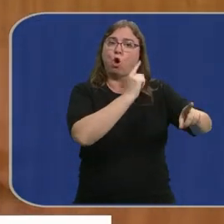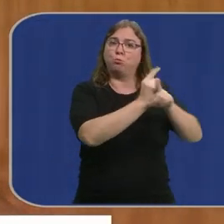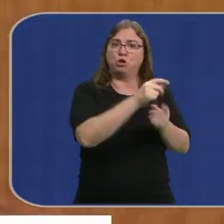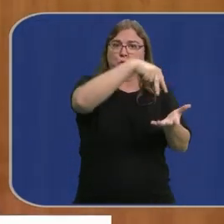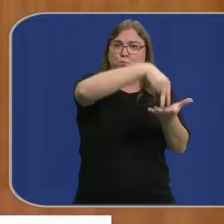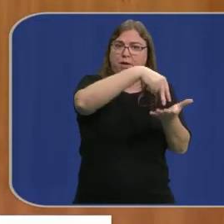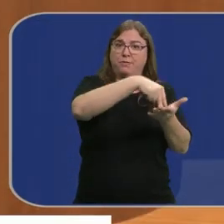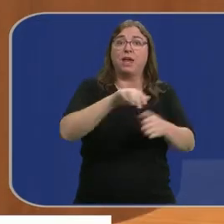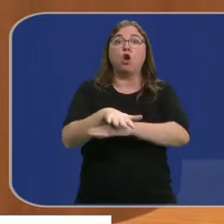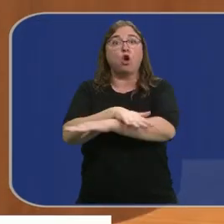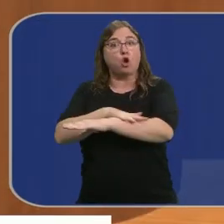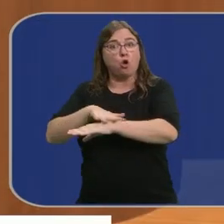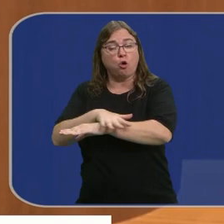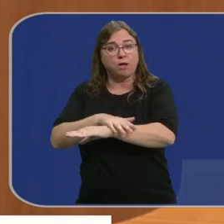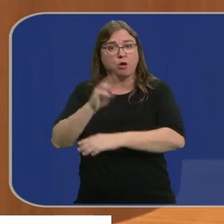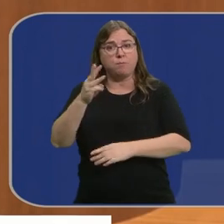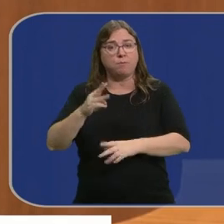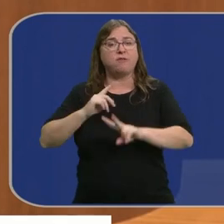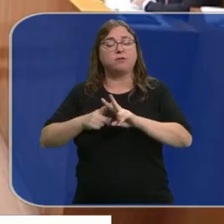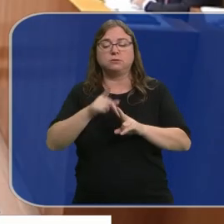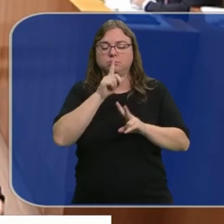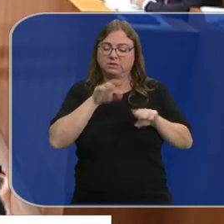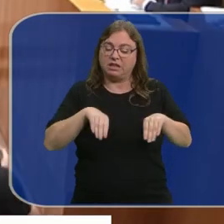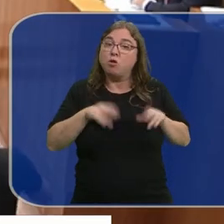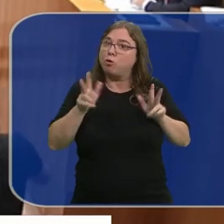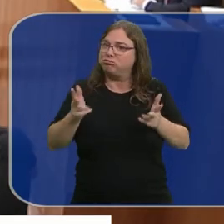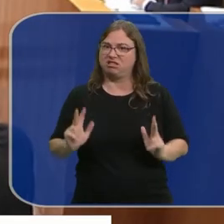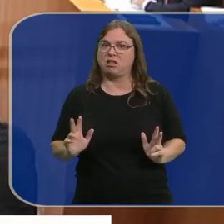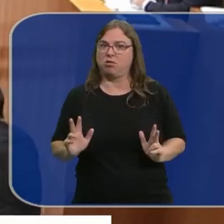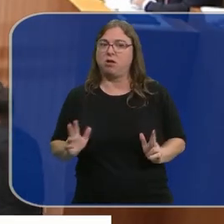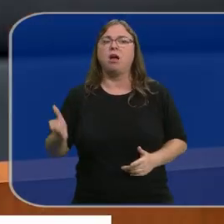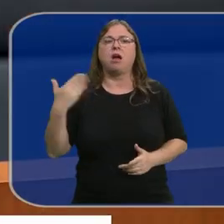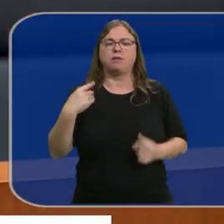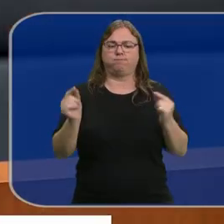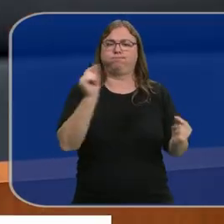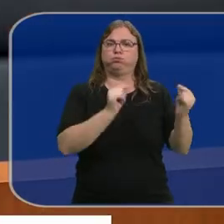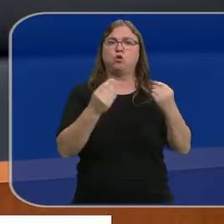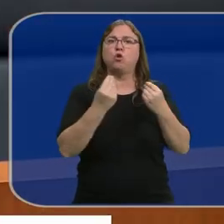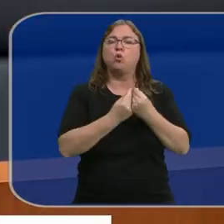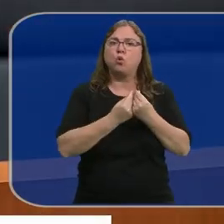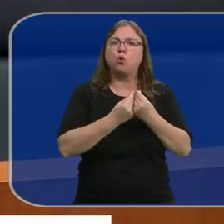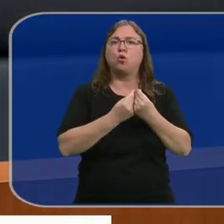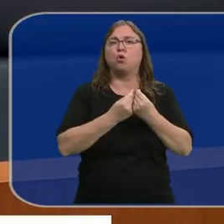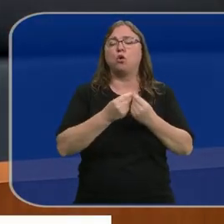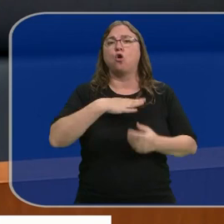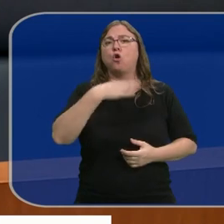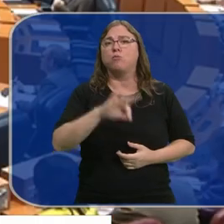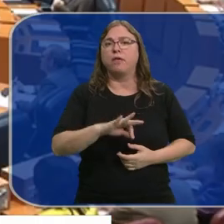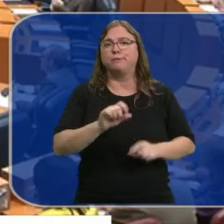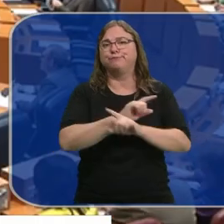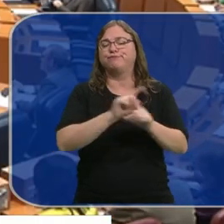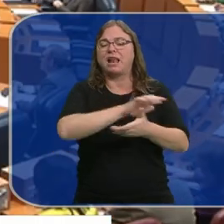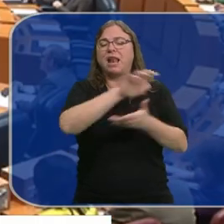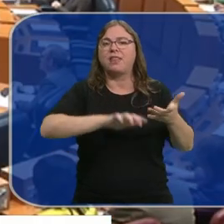oposición en pie y el gobierno y los grupos de PP y Vox en silencio, pero sentados. Ayer las discrepancias con Unidas Podemos ya habían impedido la lectura